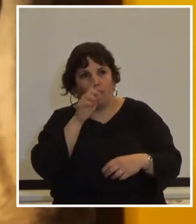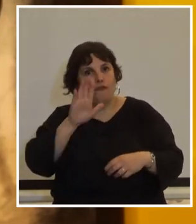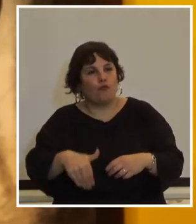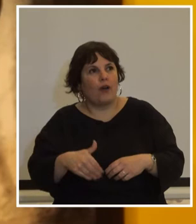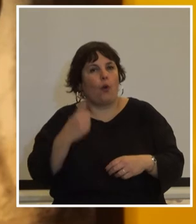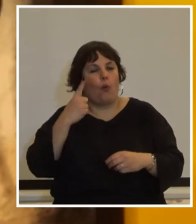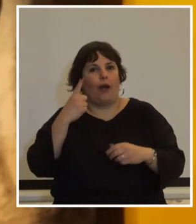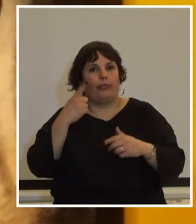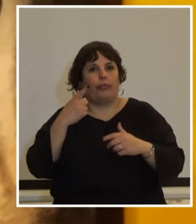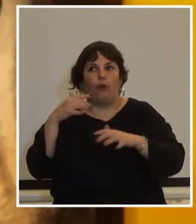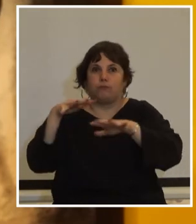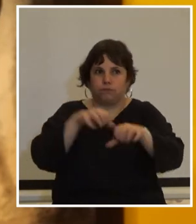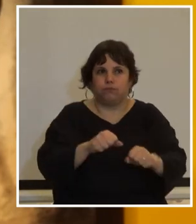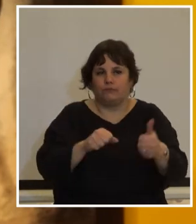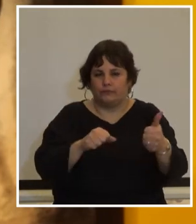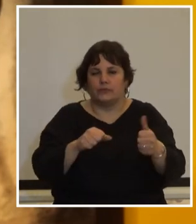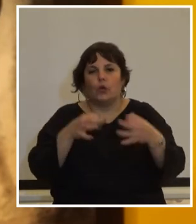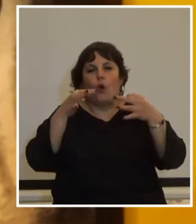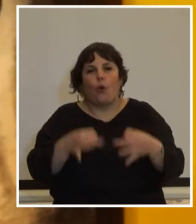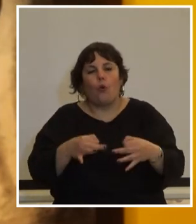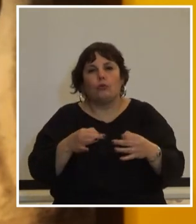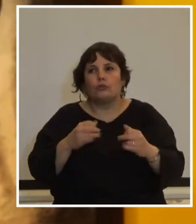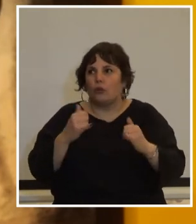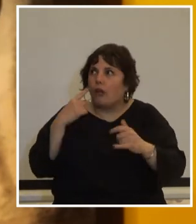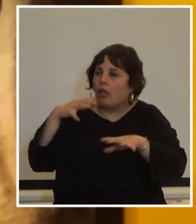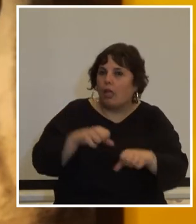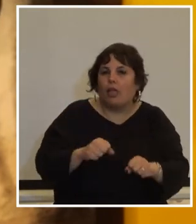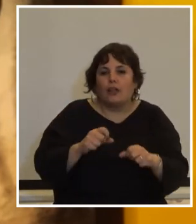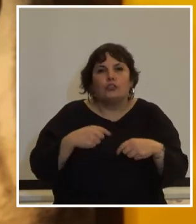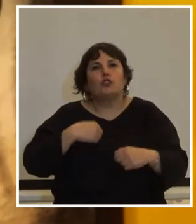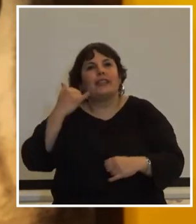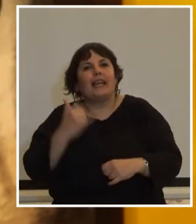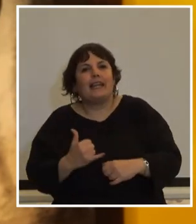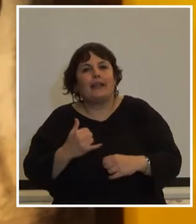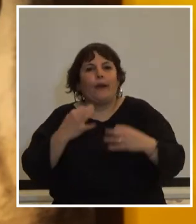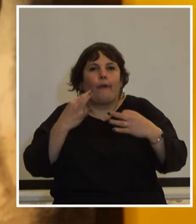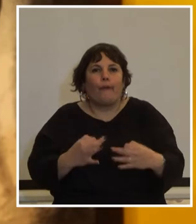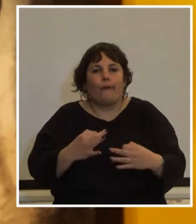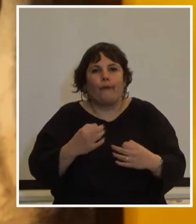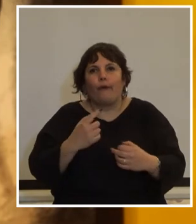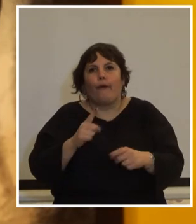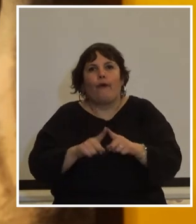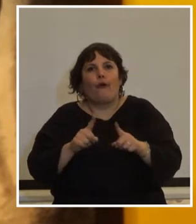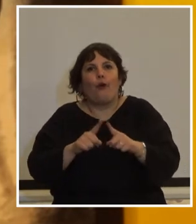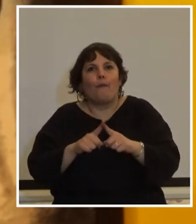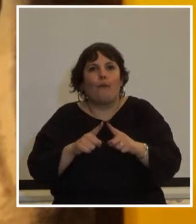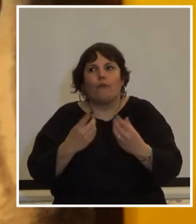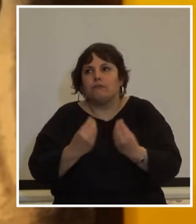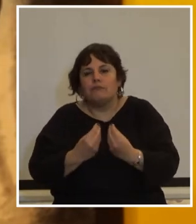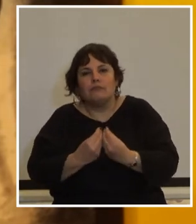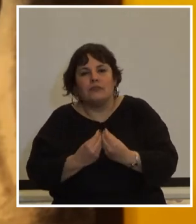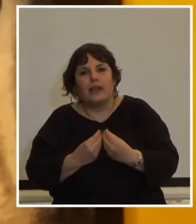cuando invadieron a Dión injusto me agarraron adentro yo tenía que haberme ido y quedó un montón de gente